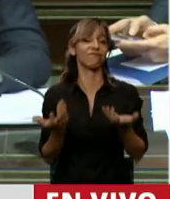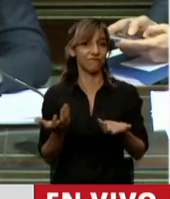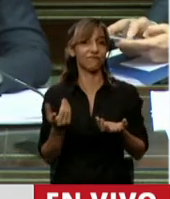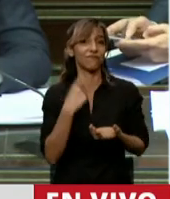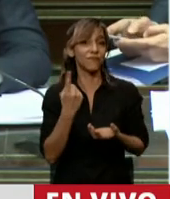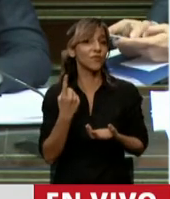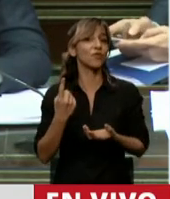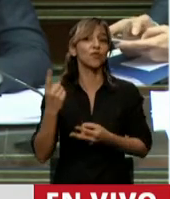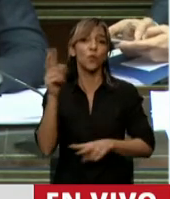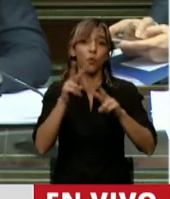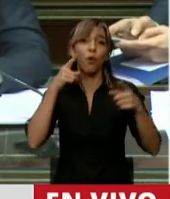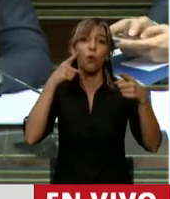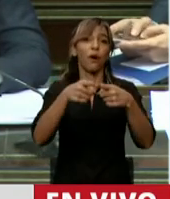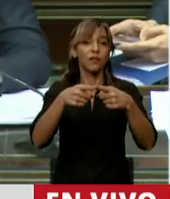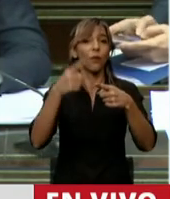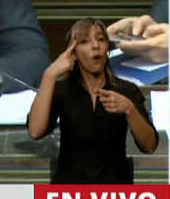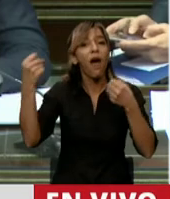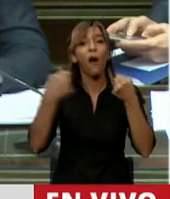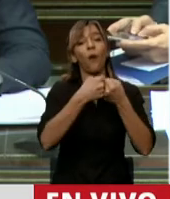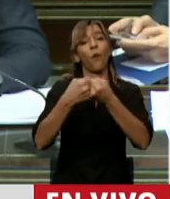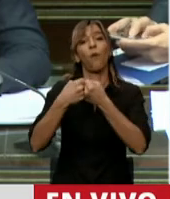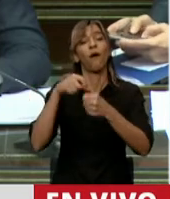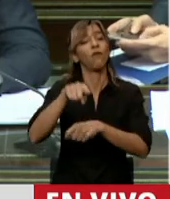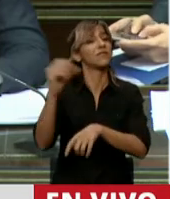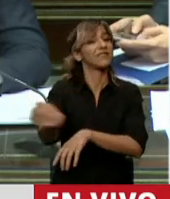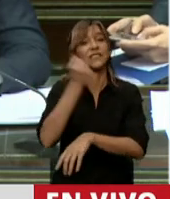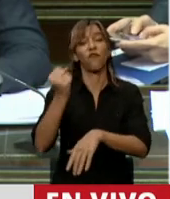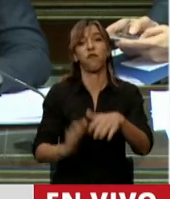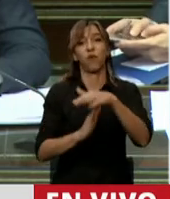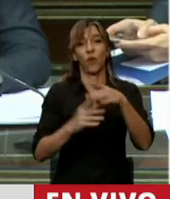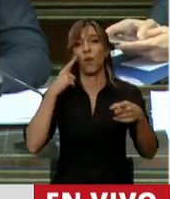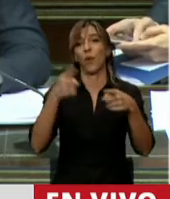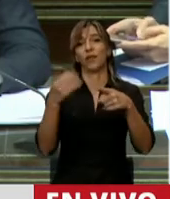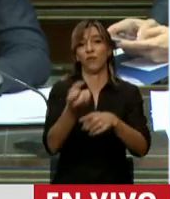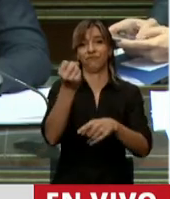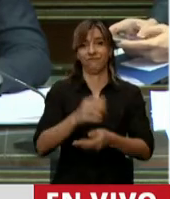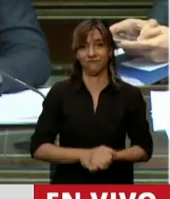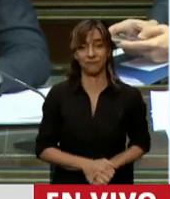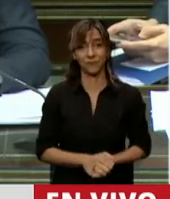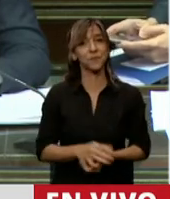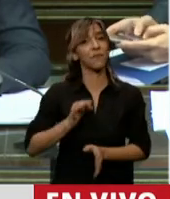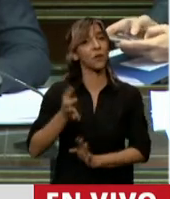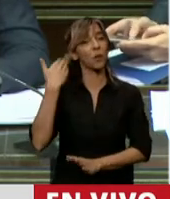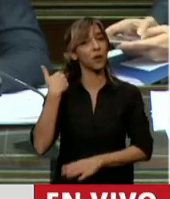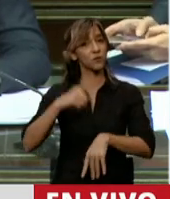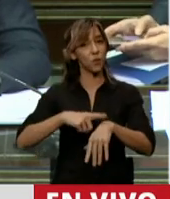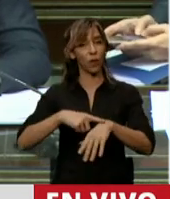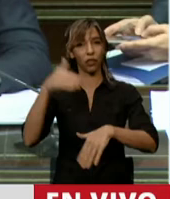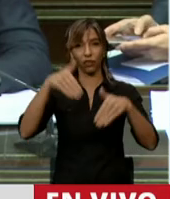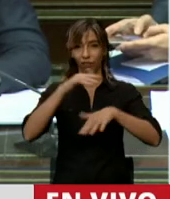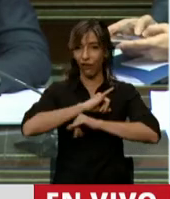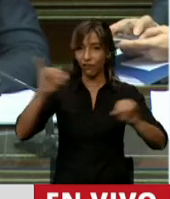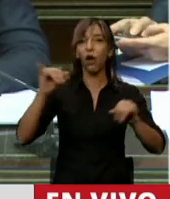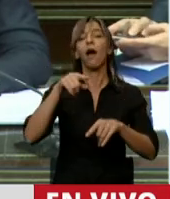consensos que algo que se discutió en la campaña presidencial el año pasado, donde en aquel